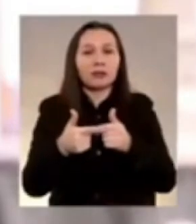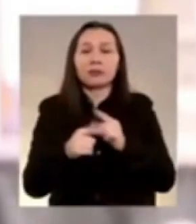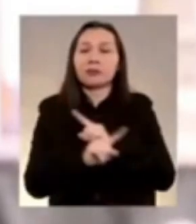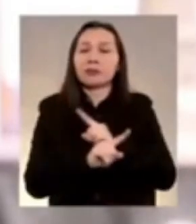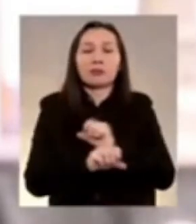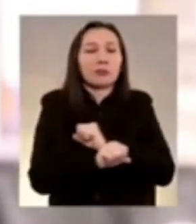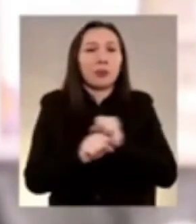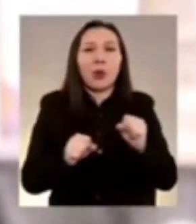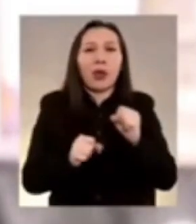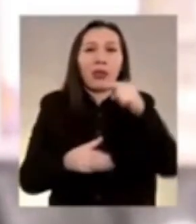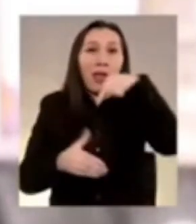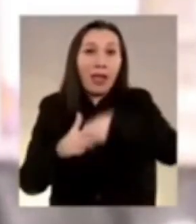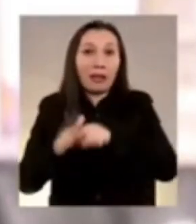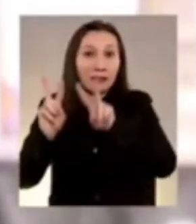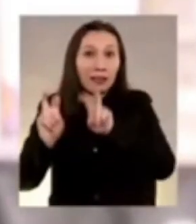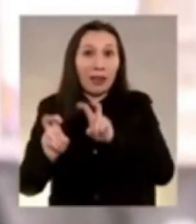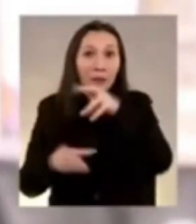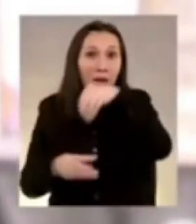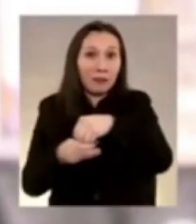cabe dentro de ella.